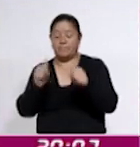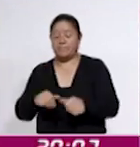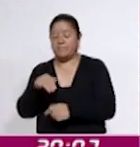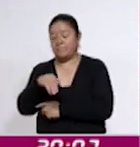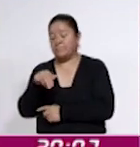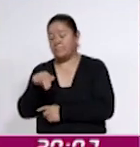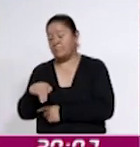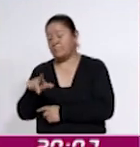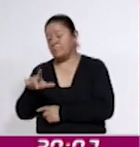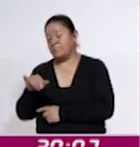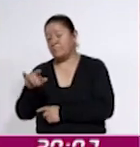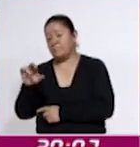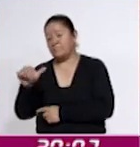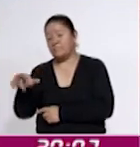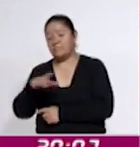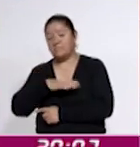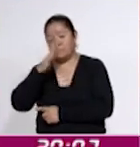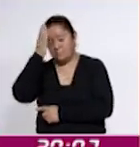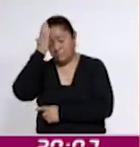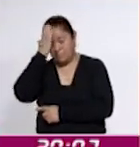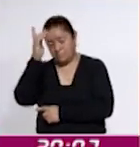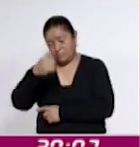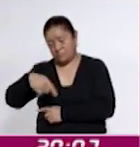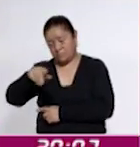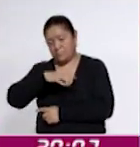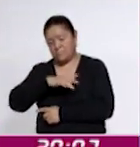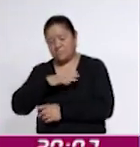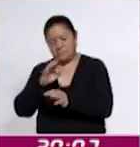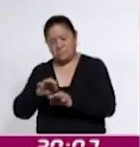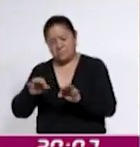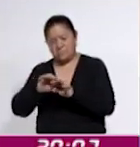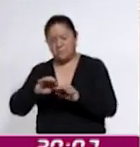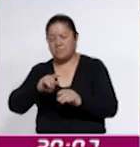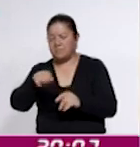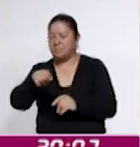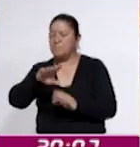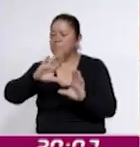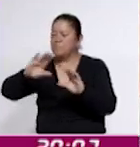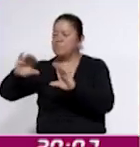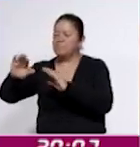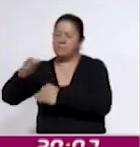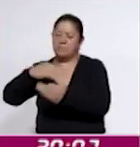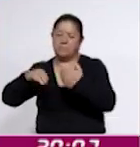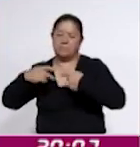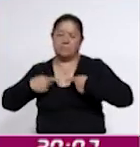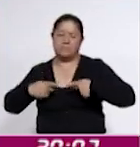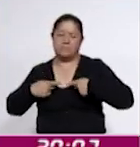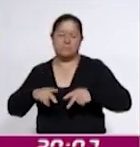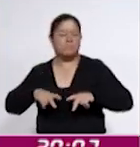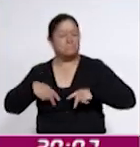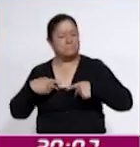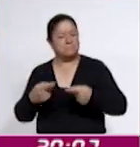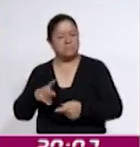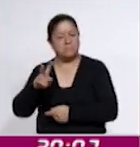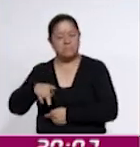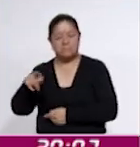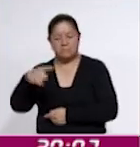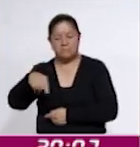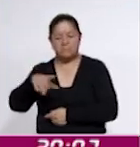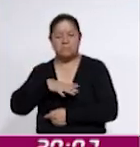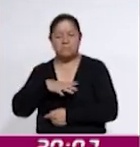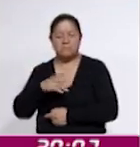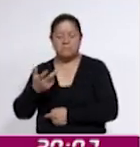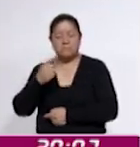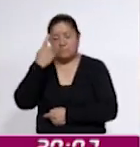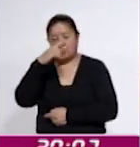sede de la capacitación donde se destacó la importancia de acercar herramientas tecnológicas a la población más vulnerable para facilitar sus actividades